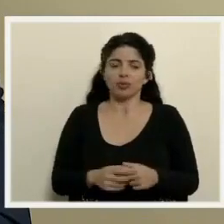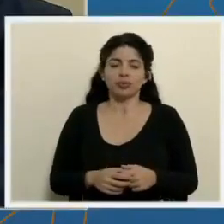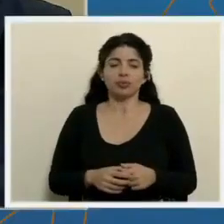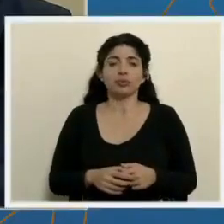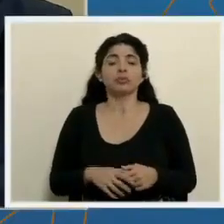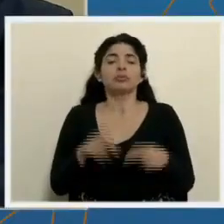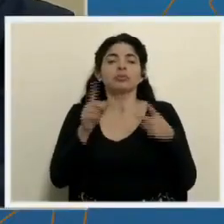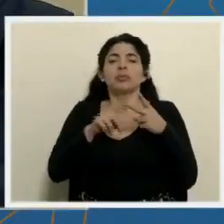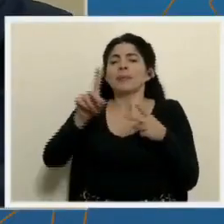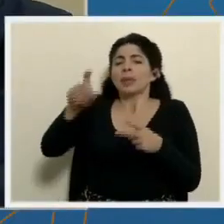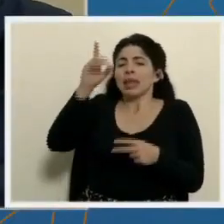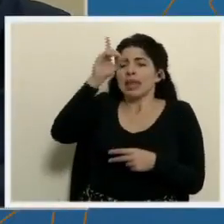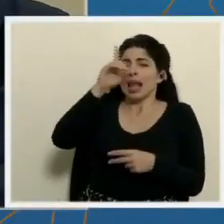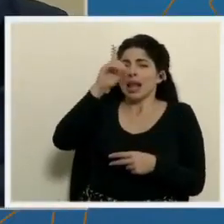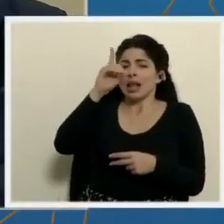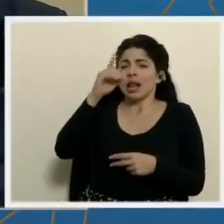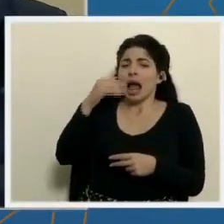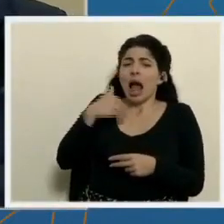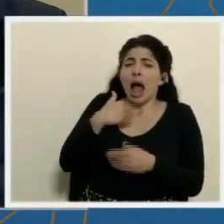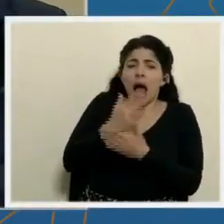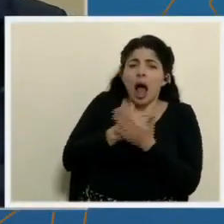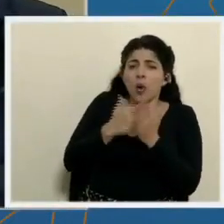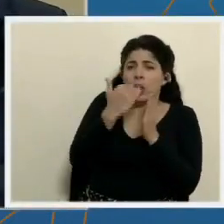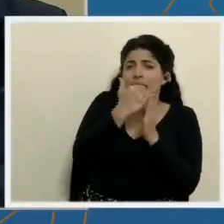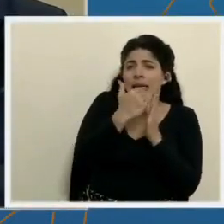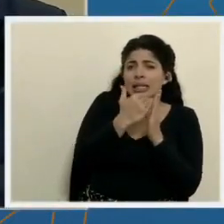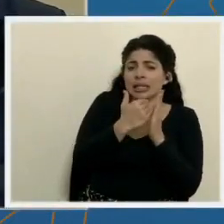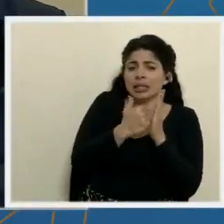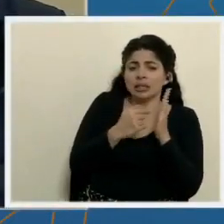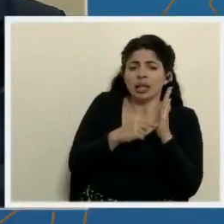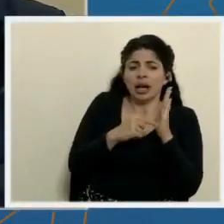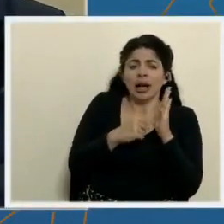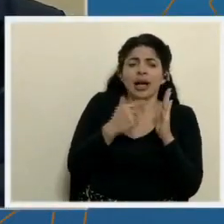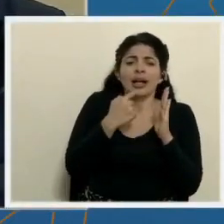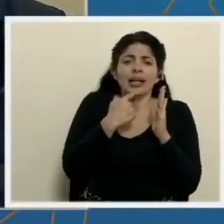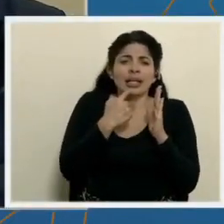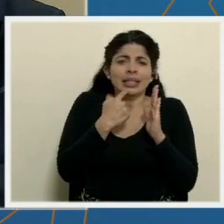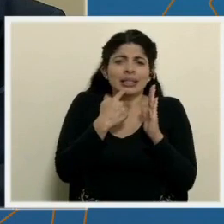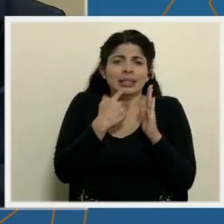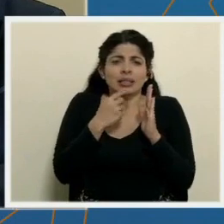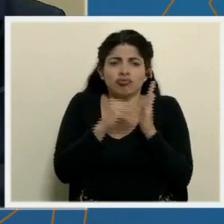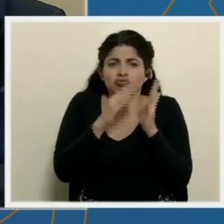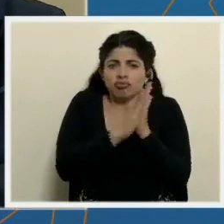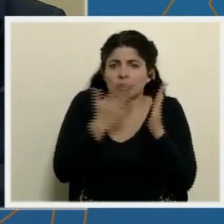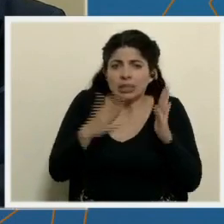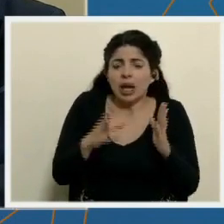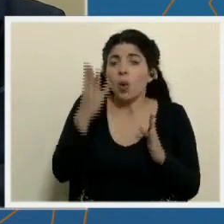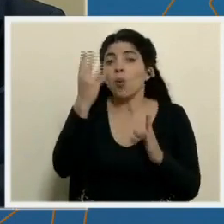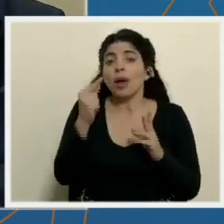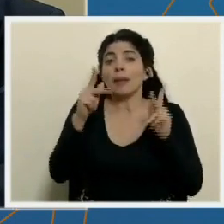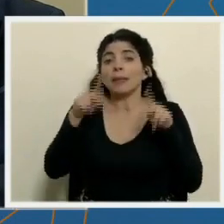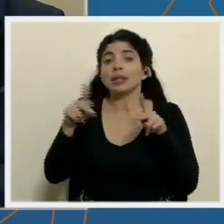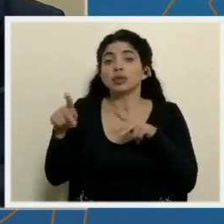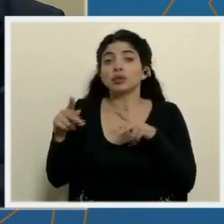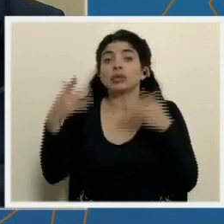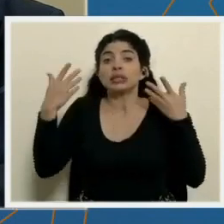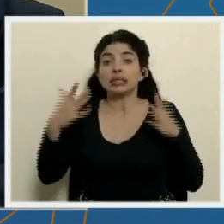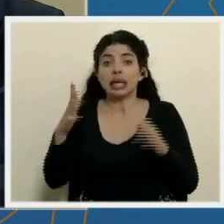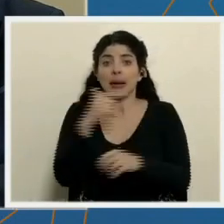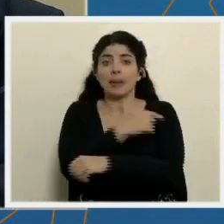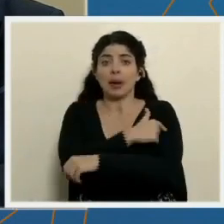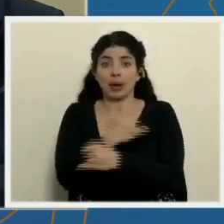Ok, y le pregunto nada más, Daniel, ¿hay algún registro donde se tenga registrado la lista de personas que han recibido la vacuna